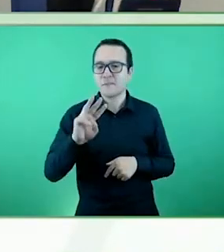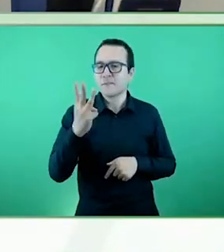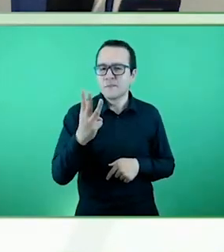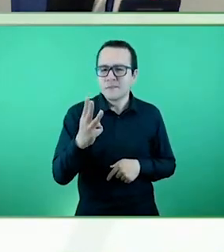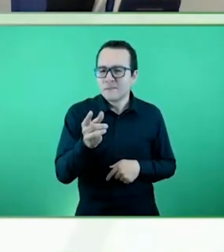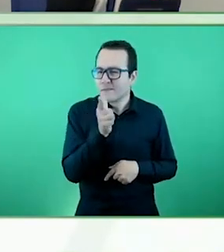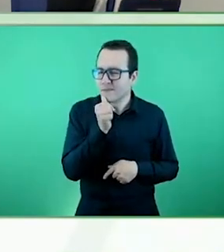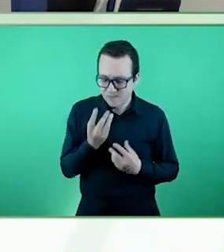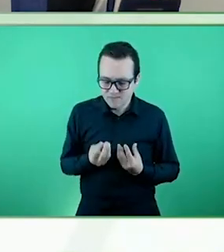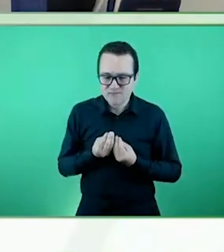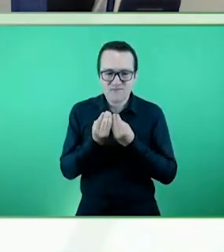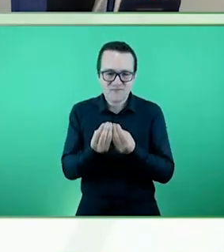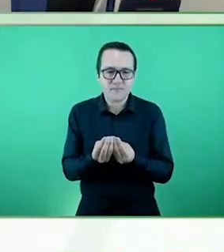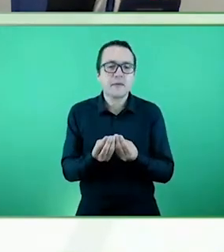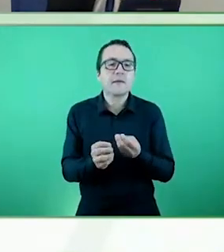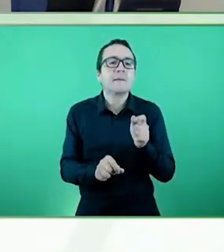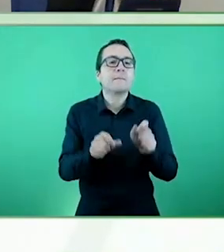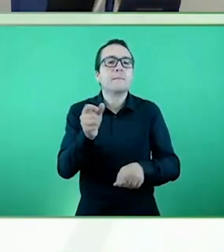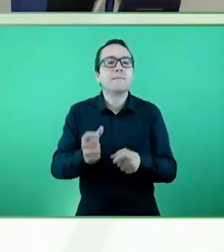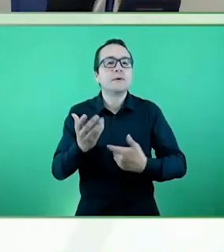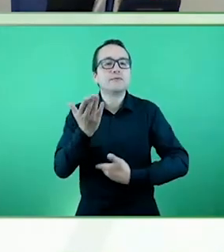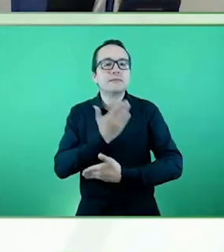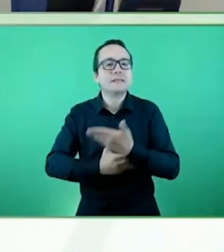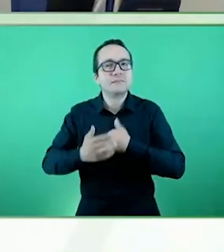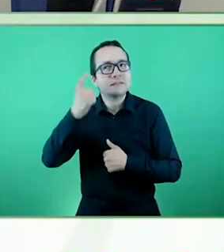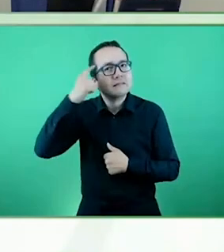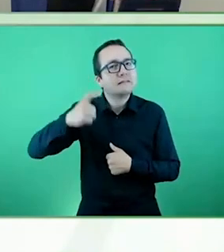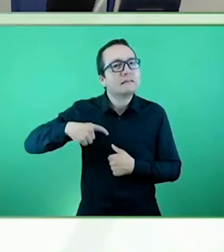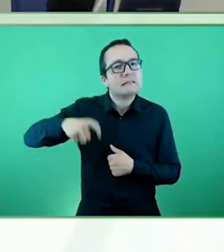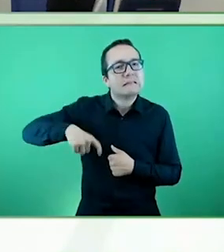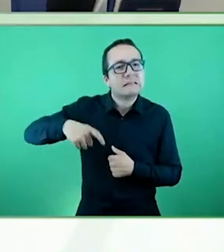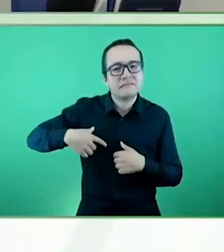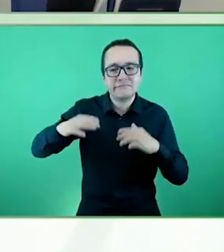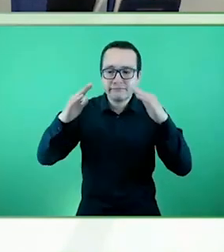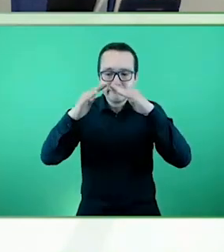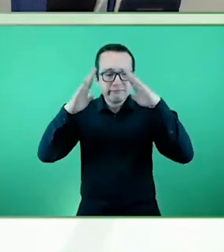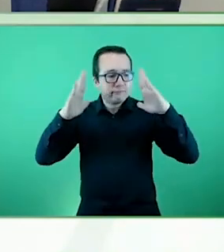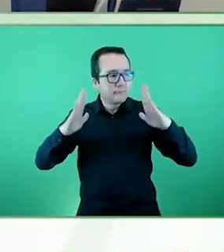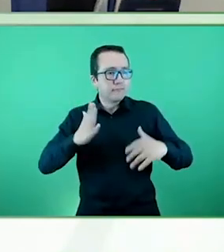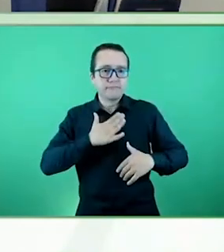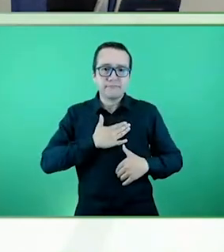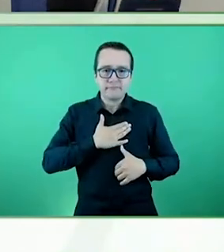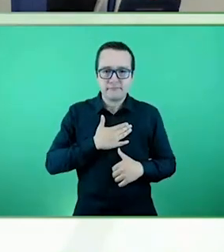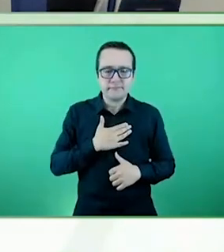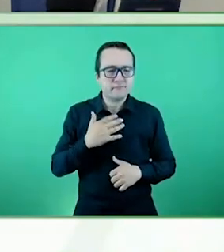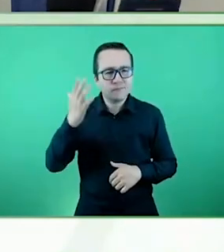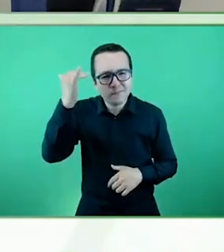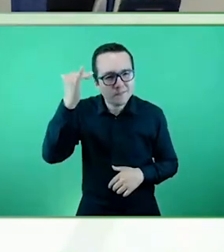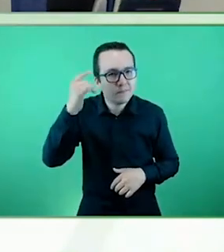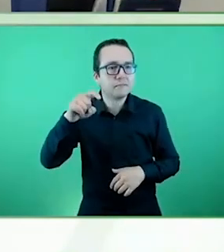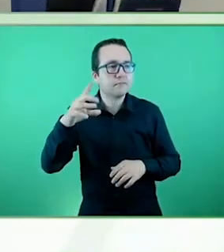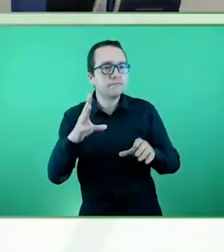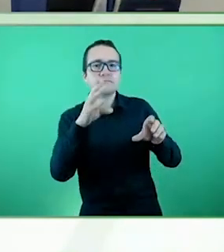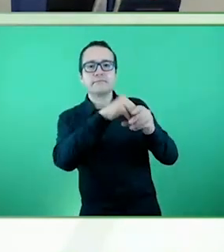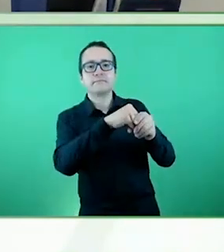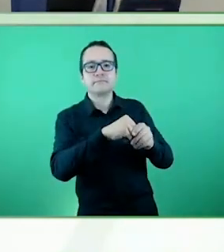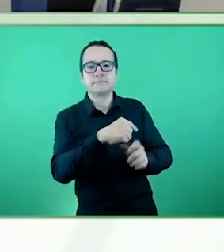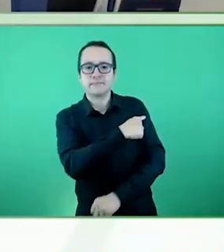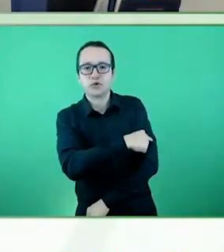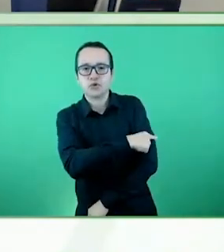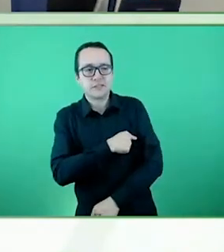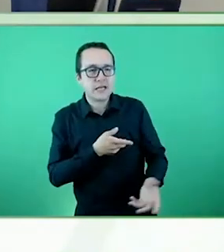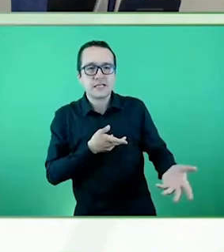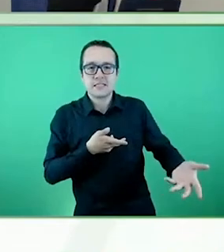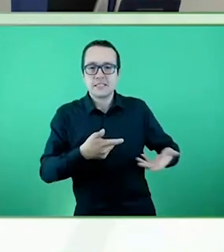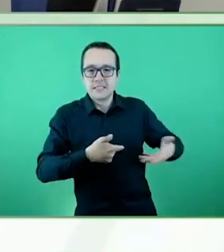puntuales de una vivienda, ya sea porque van a hacer un tratamiento intensivo de rehabilitación o en